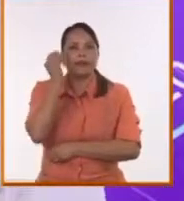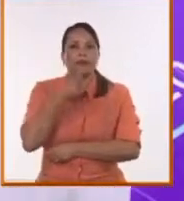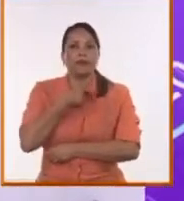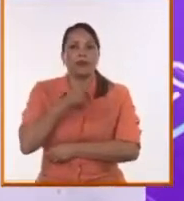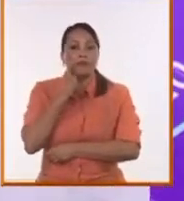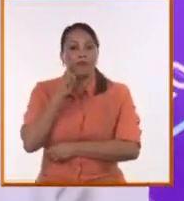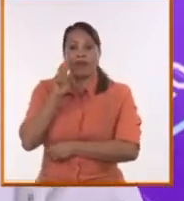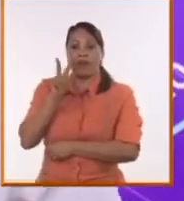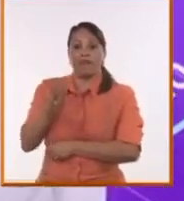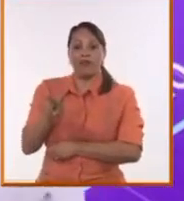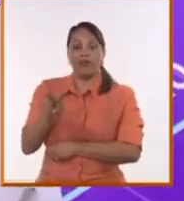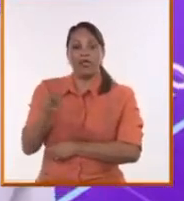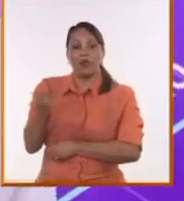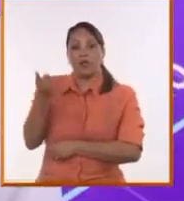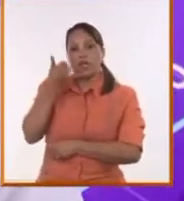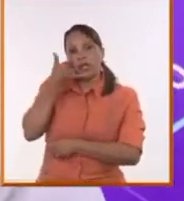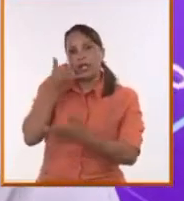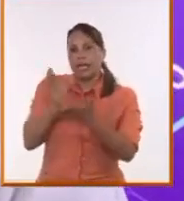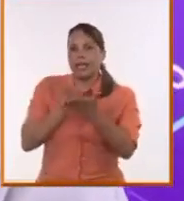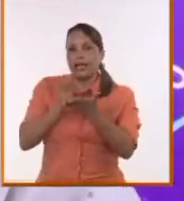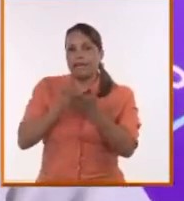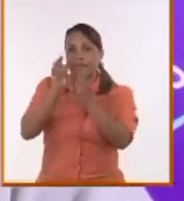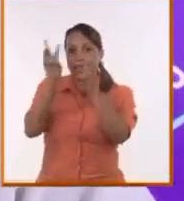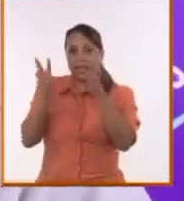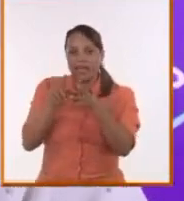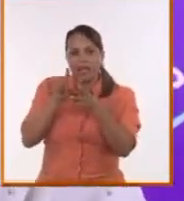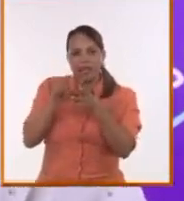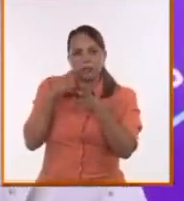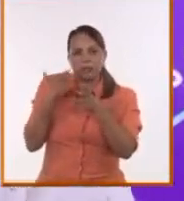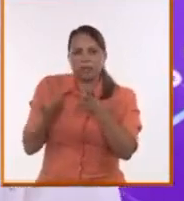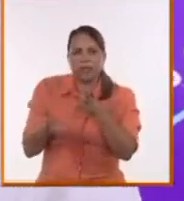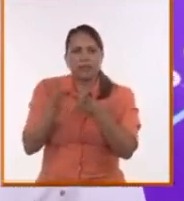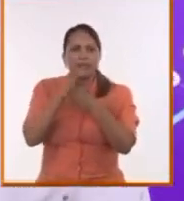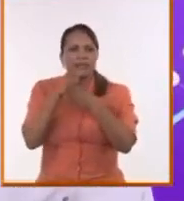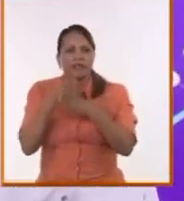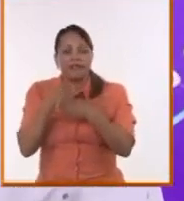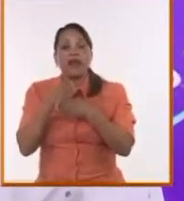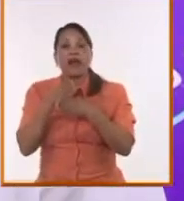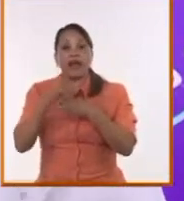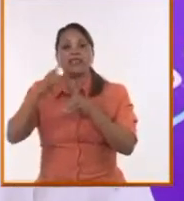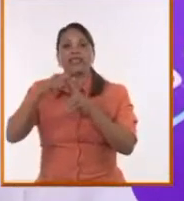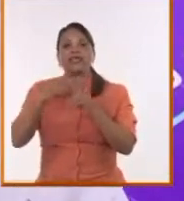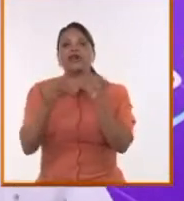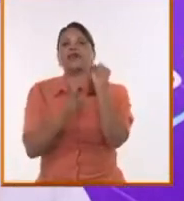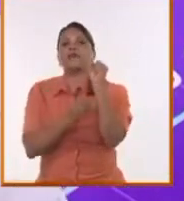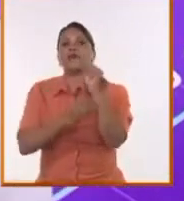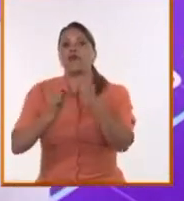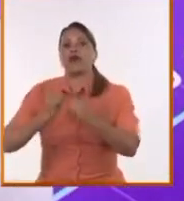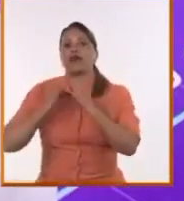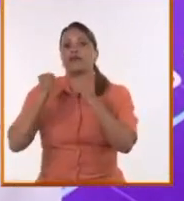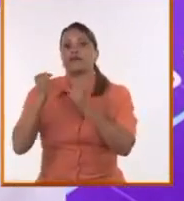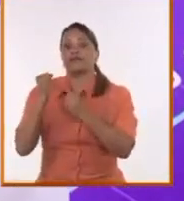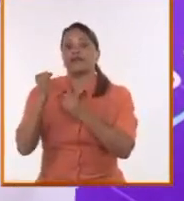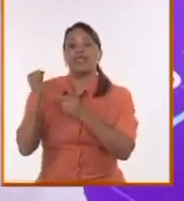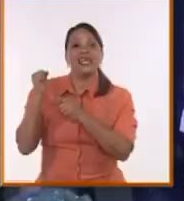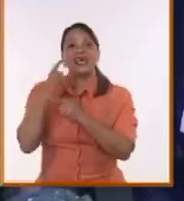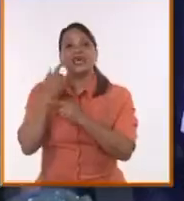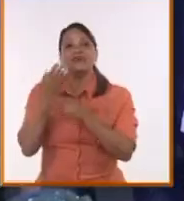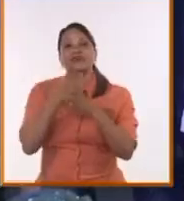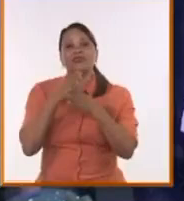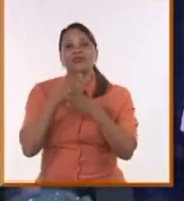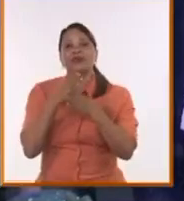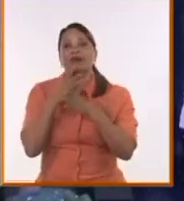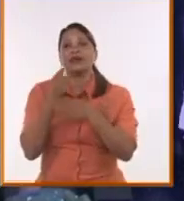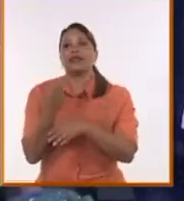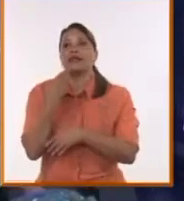enfrente, estos teléfonos, estas redes sociales, son técnicas del poder, que responden a intereses